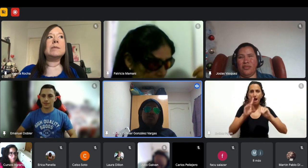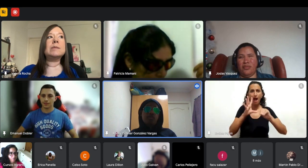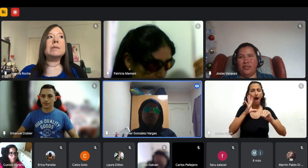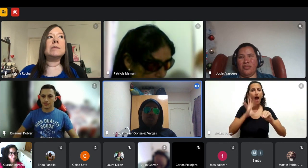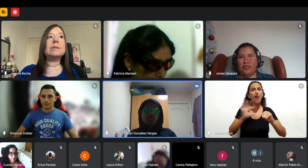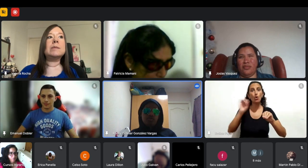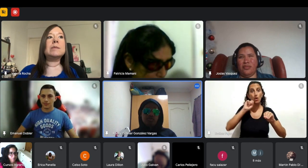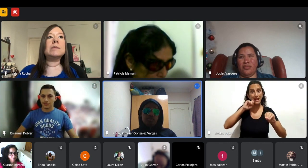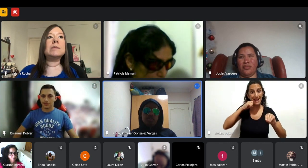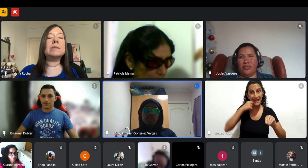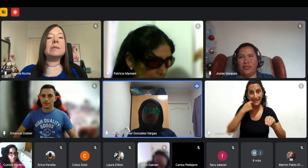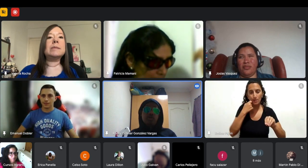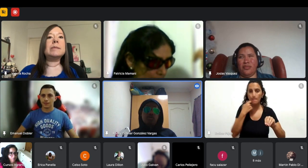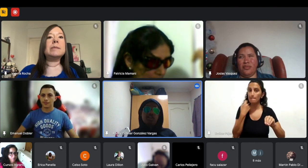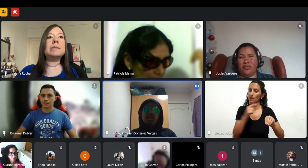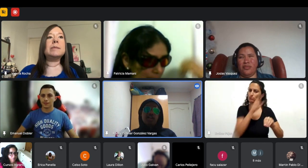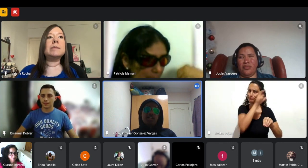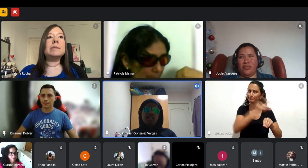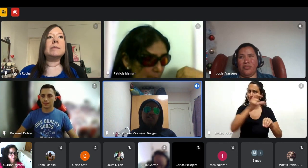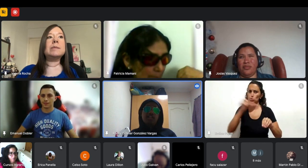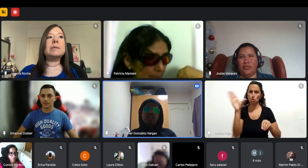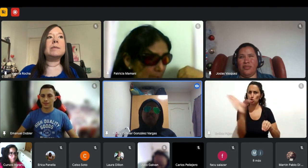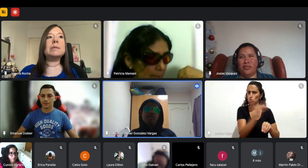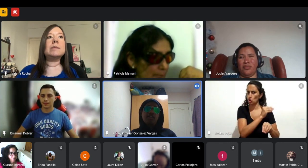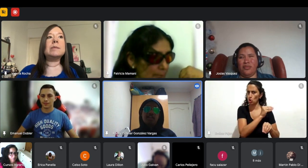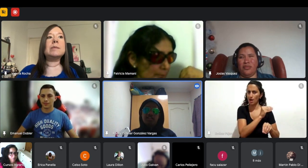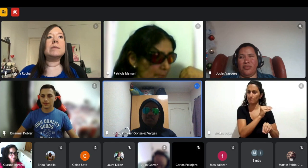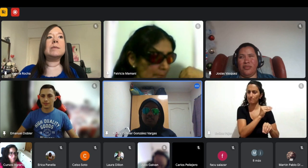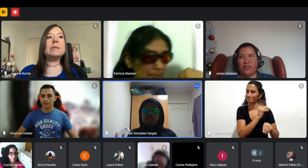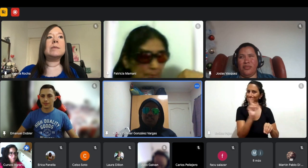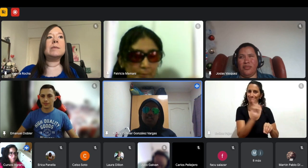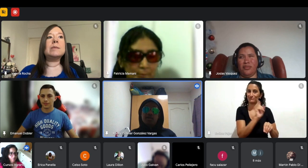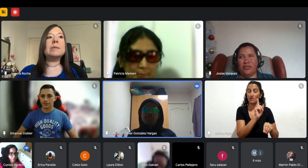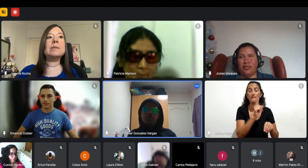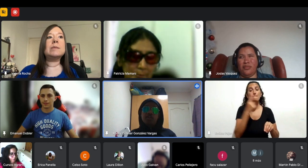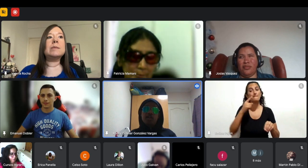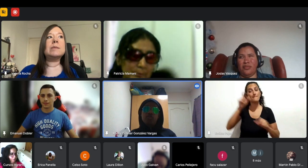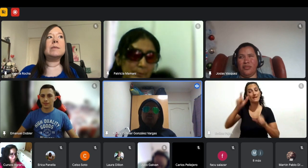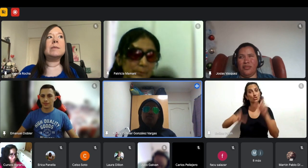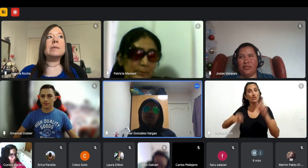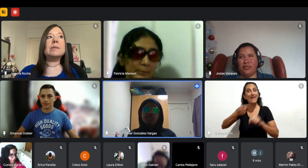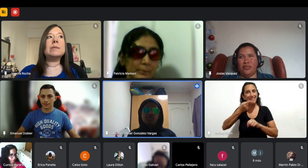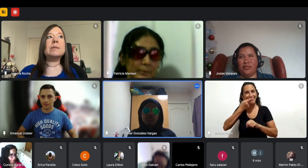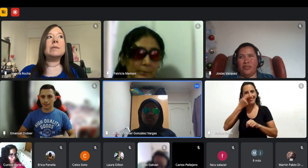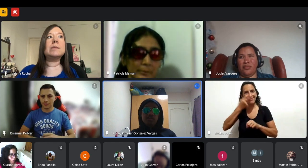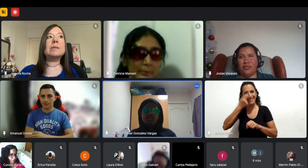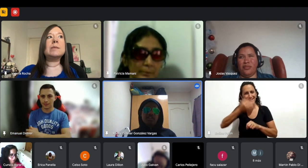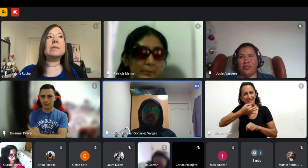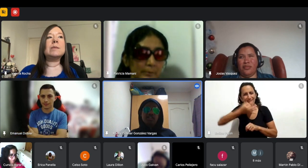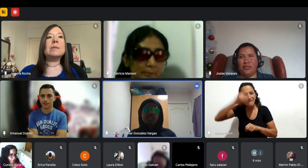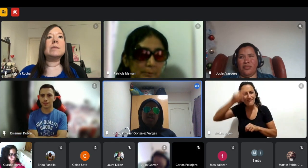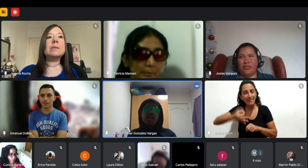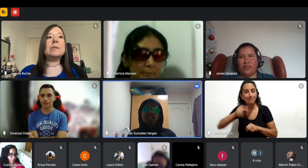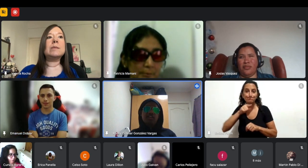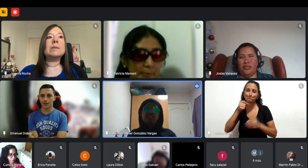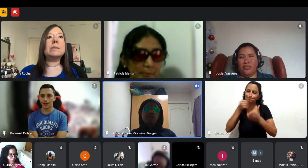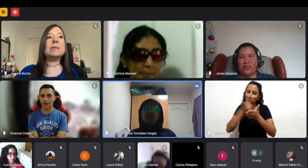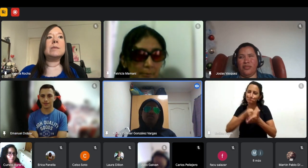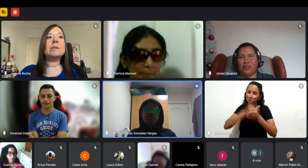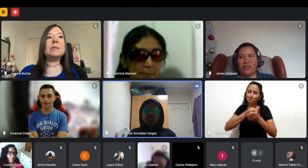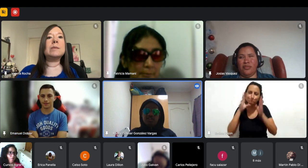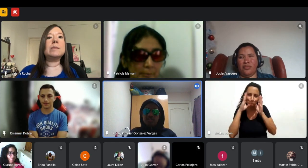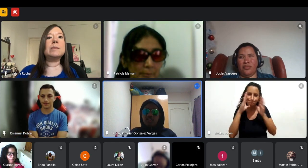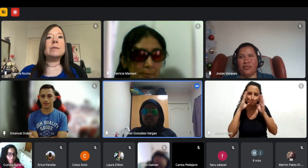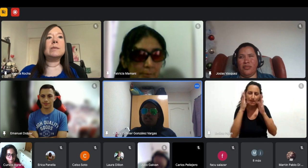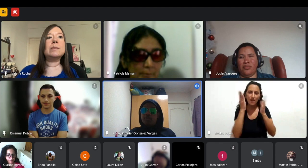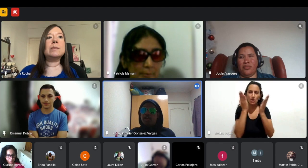no es para todo el mundo y dos que a quien le interesa de verdad tiene que poner mucho empeño y analizar